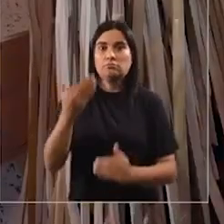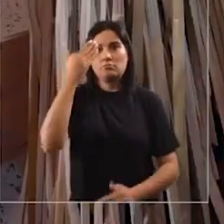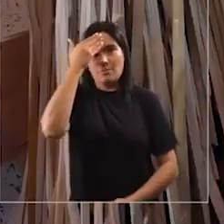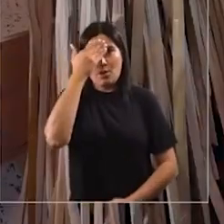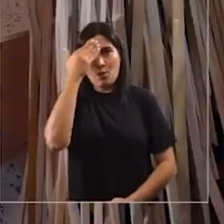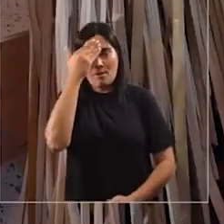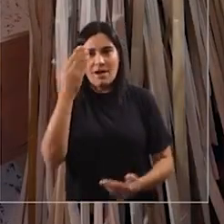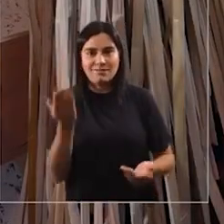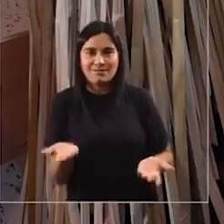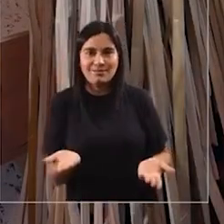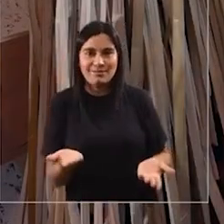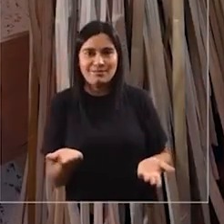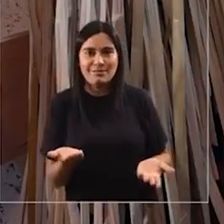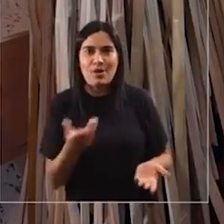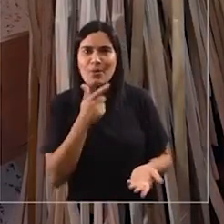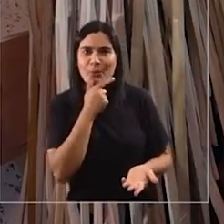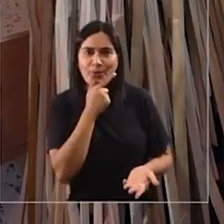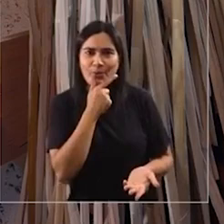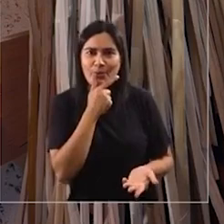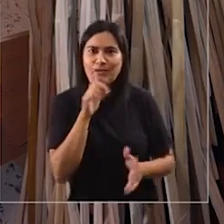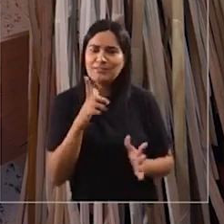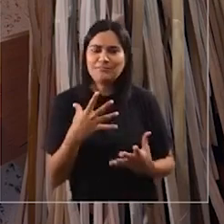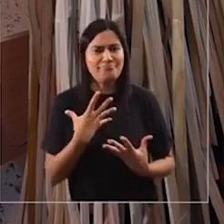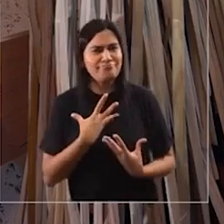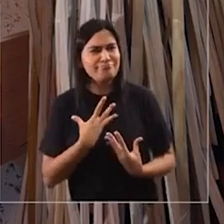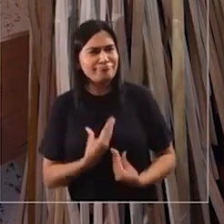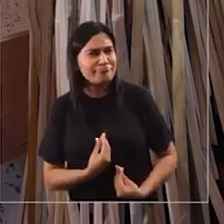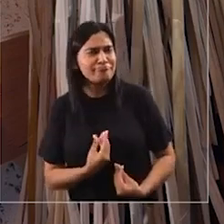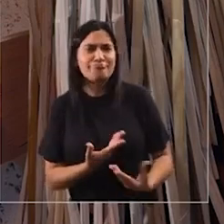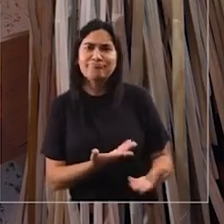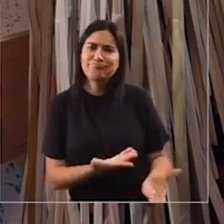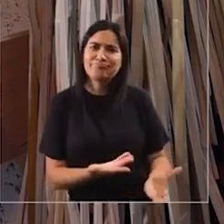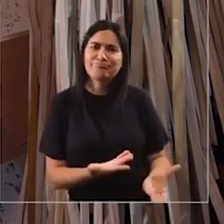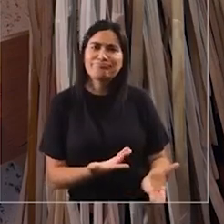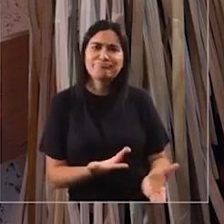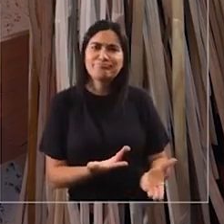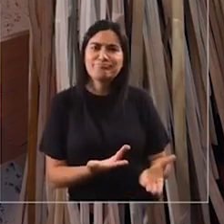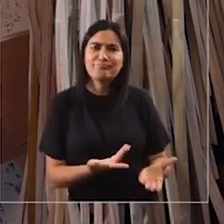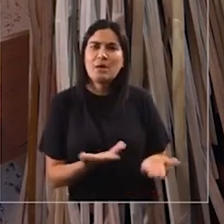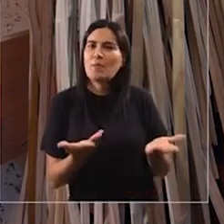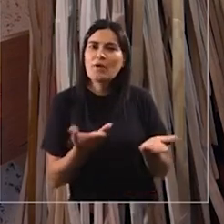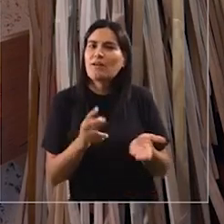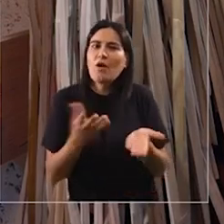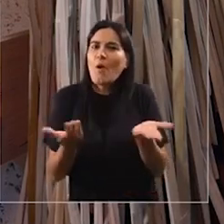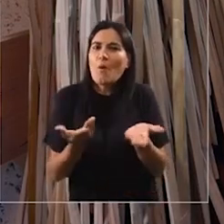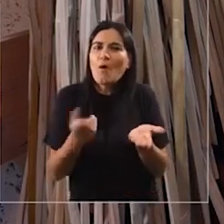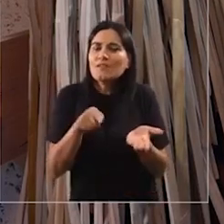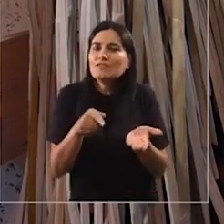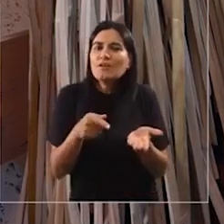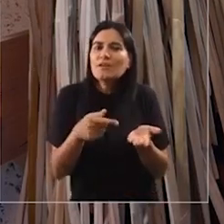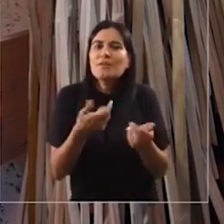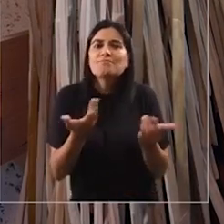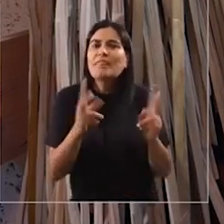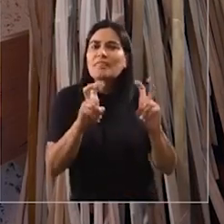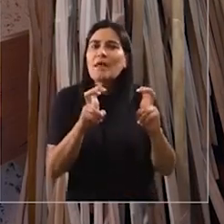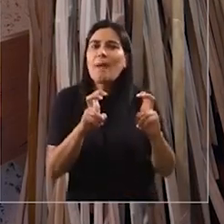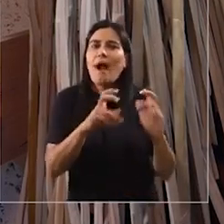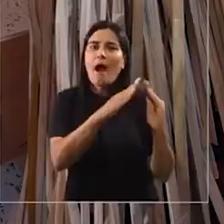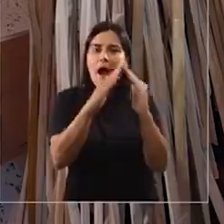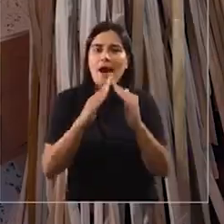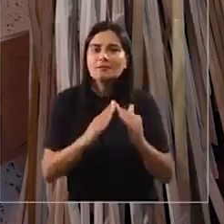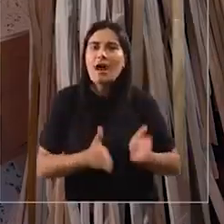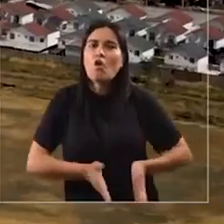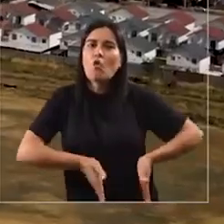Preocupación y a veces dudas y hasta decepción de que esto al final sea ganado por el tema inmobiliario